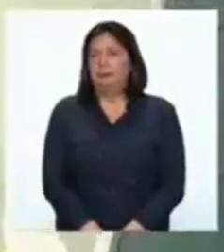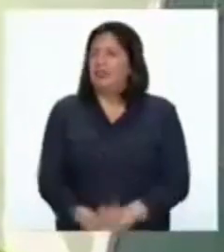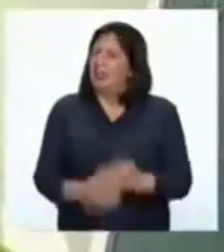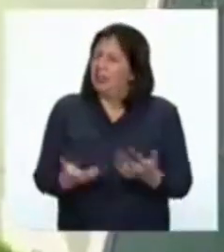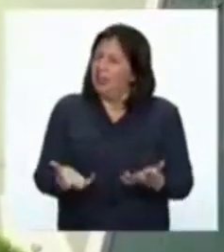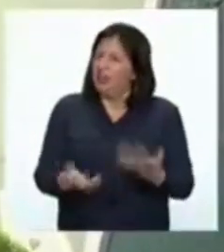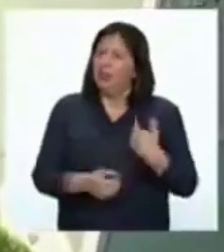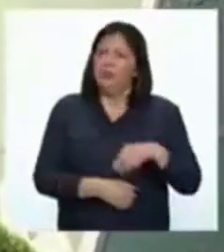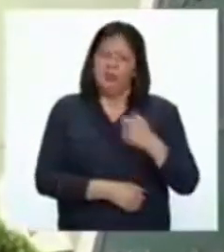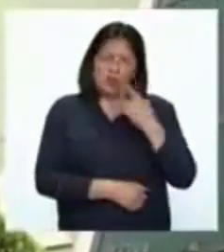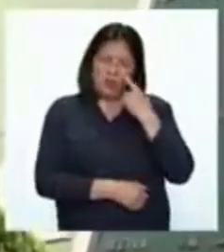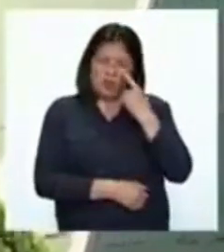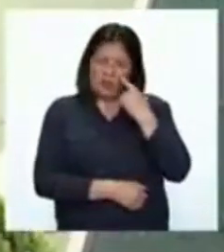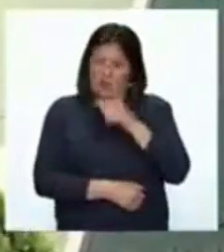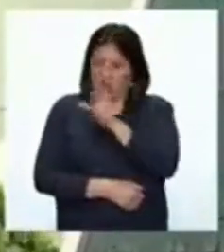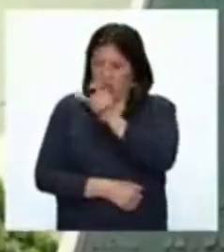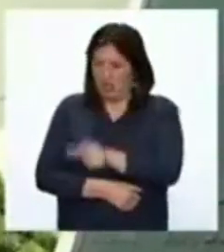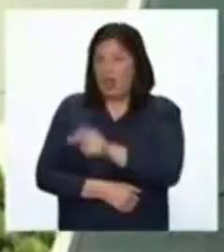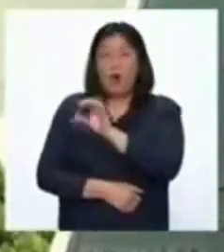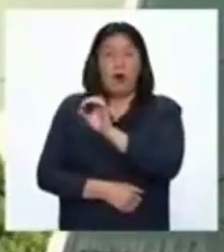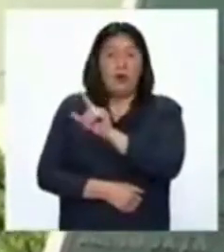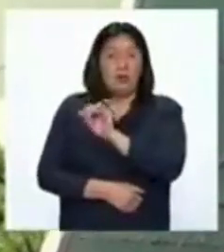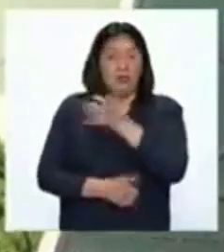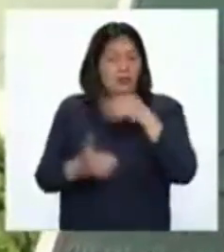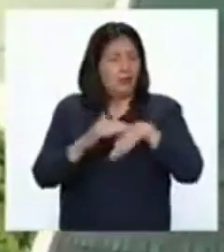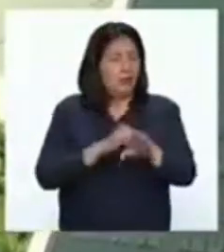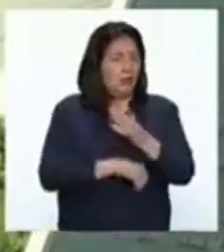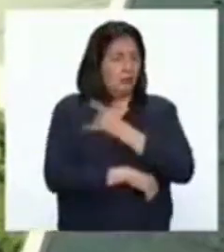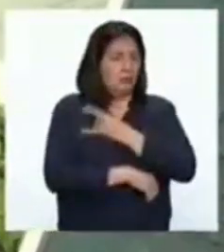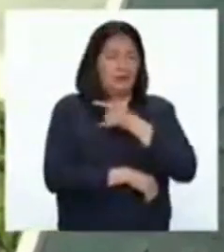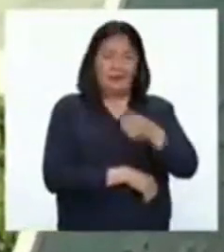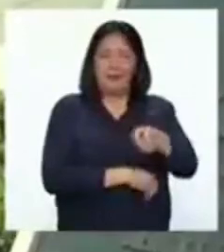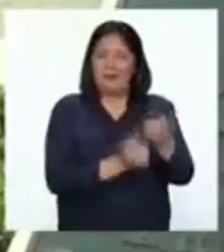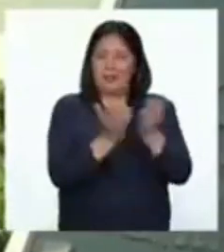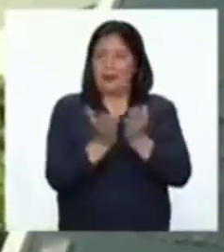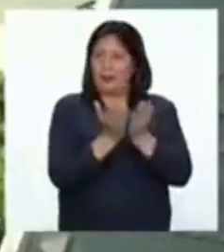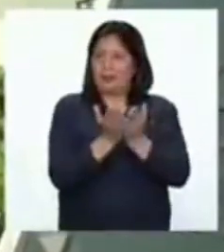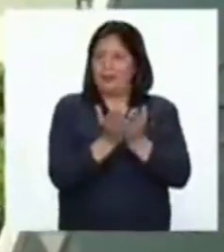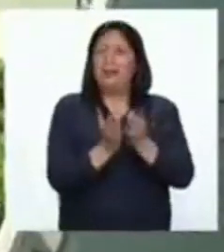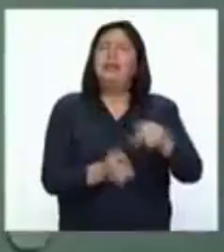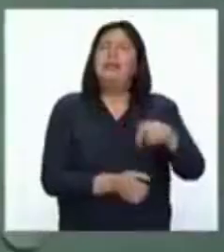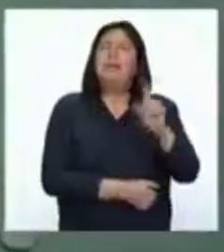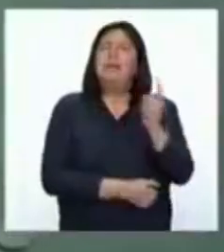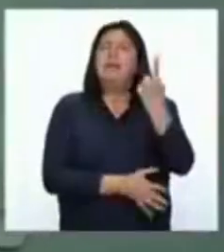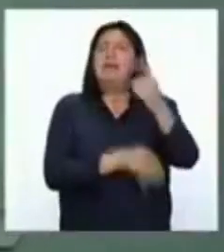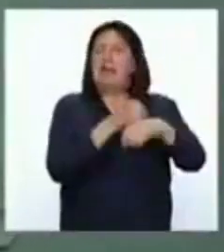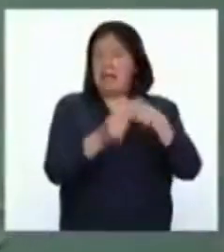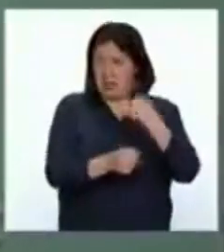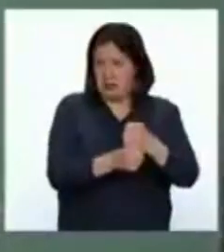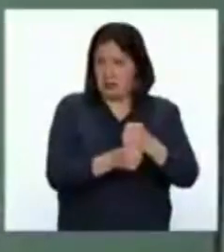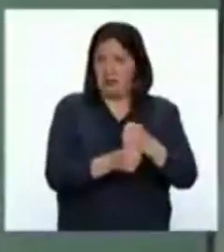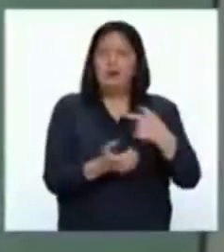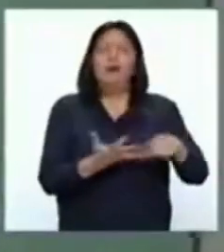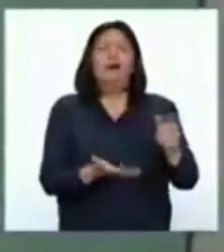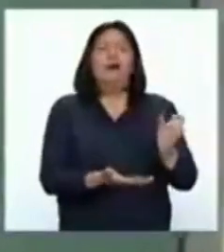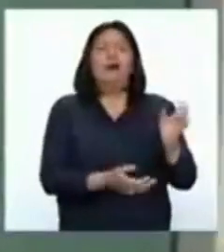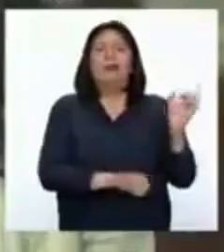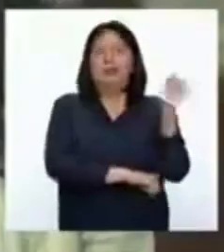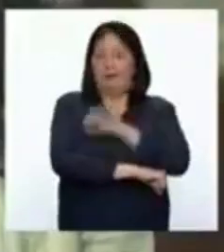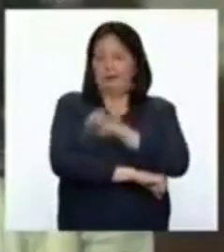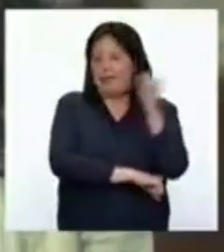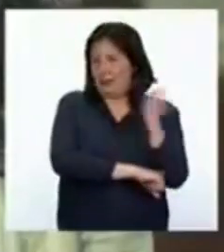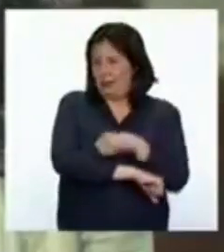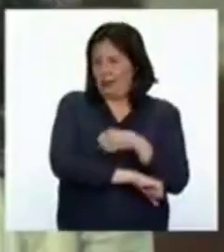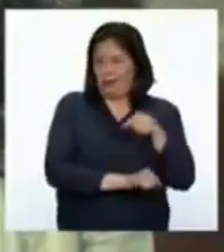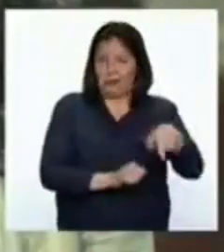Conocí a Olenca en la universidad cuando ella era alumna de primer año en San Marcos en la Escuela de Nutrición.